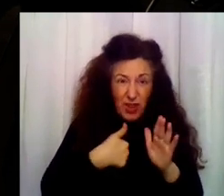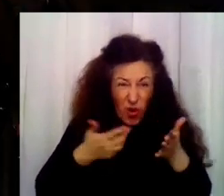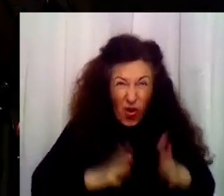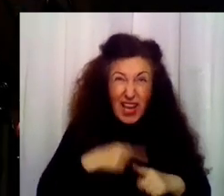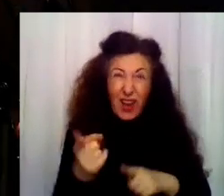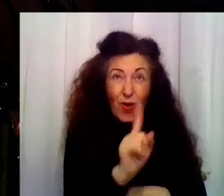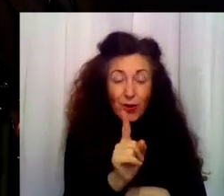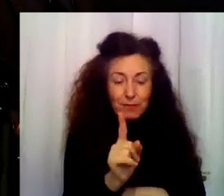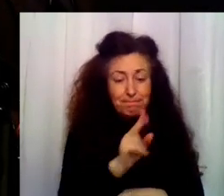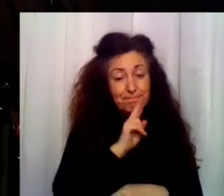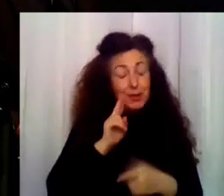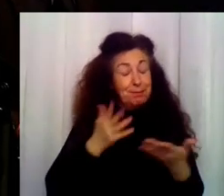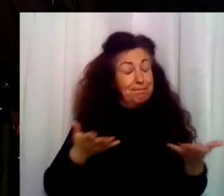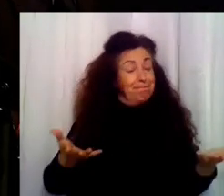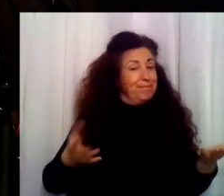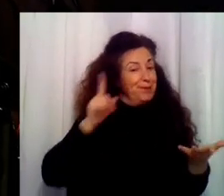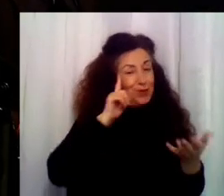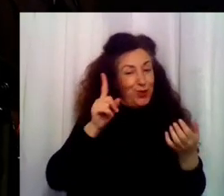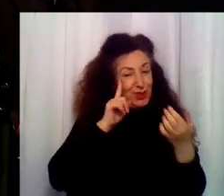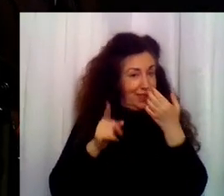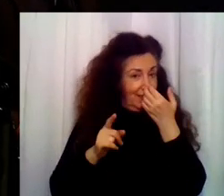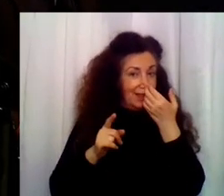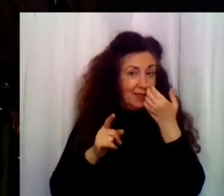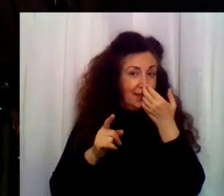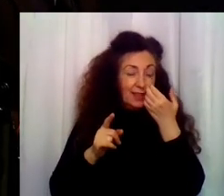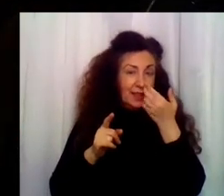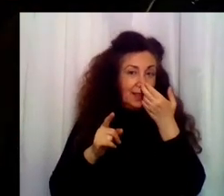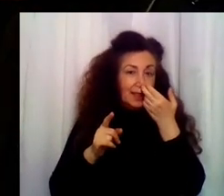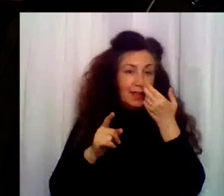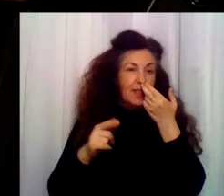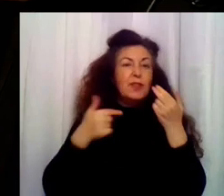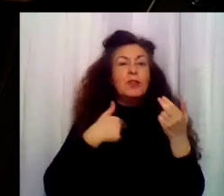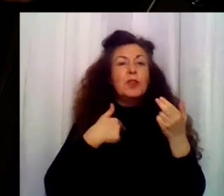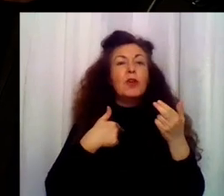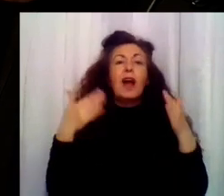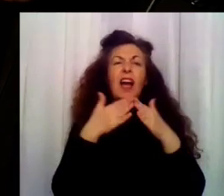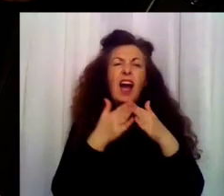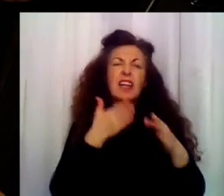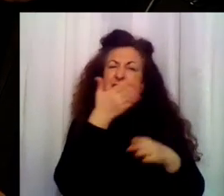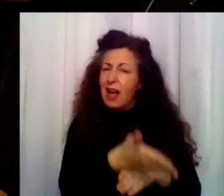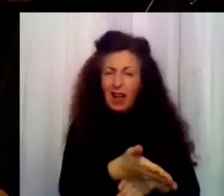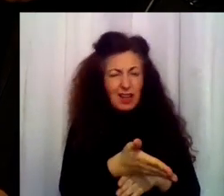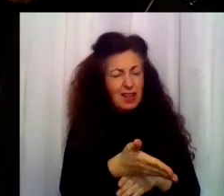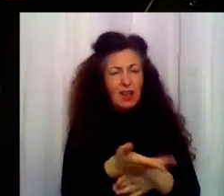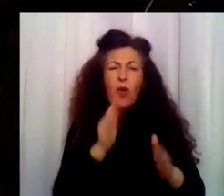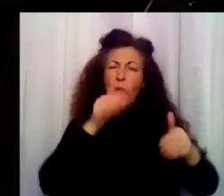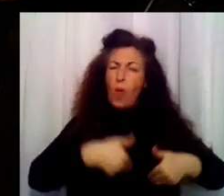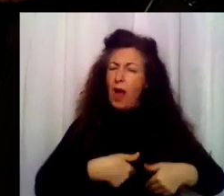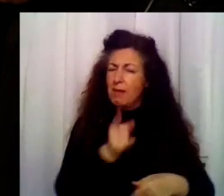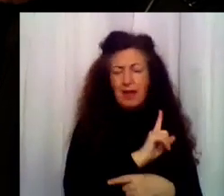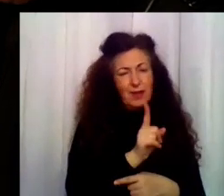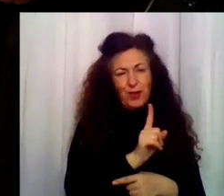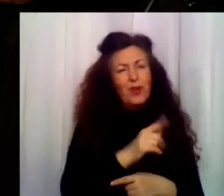lo sé. Mamá, no voy a volver a casa este año. Me quedaré en Rivas el curso que viene. ¿Y nosotros?